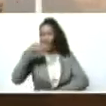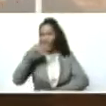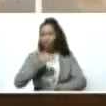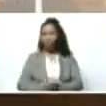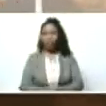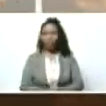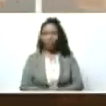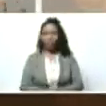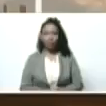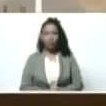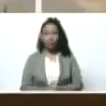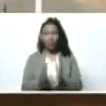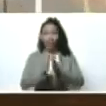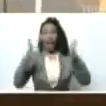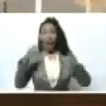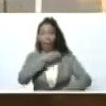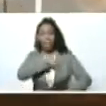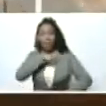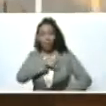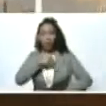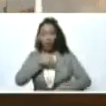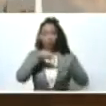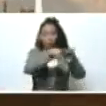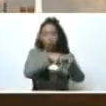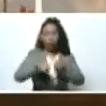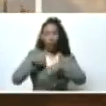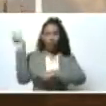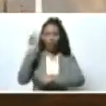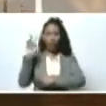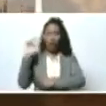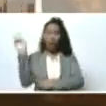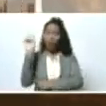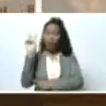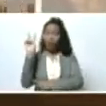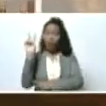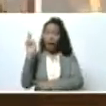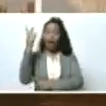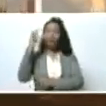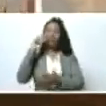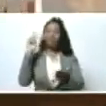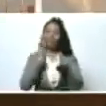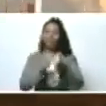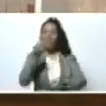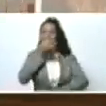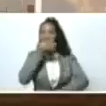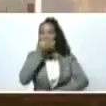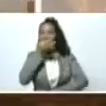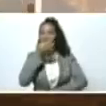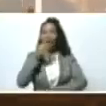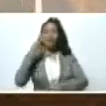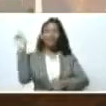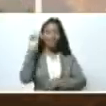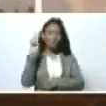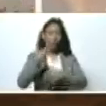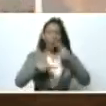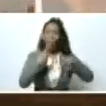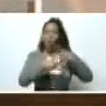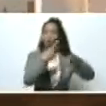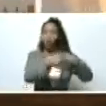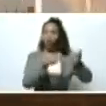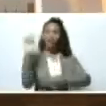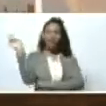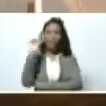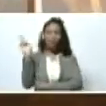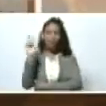de la gran misión agro-venezuela, Venezuela es verde. Venezuela es productiva. Venezuela